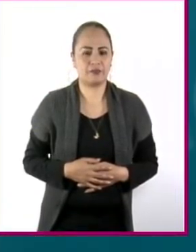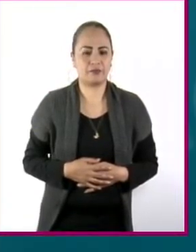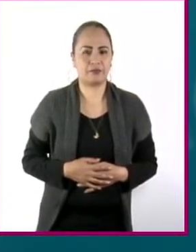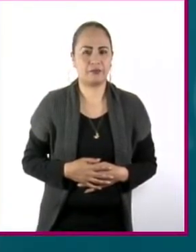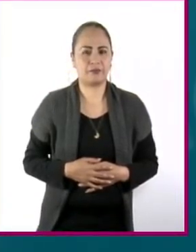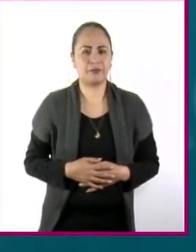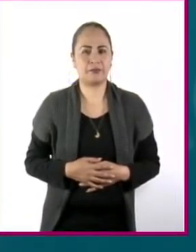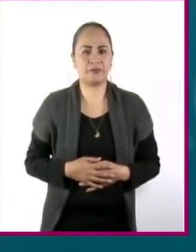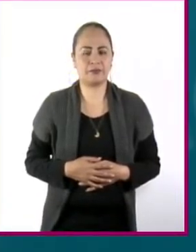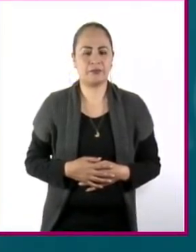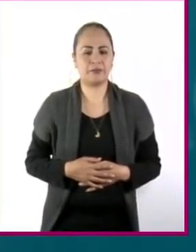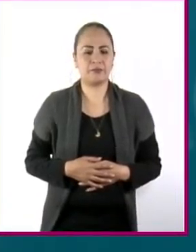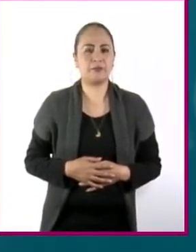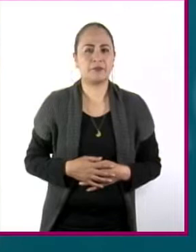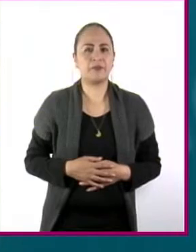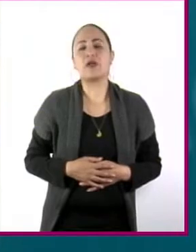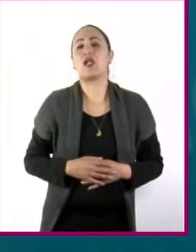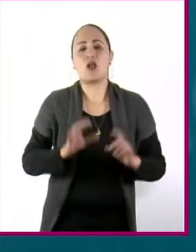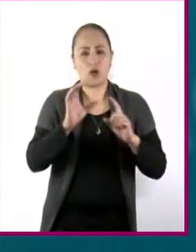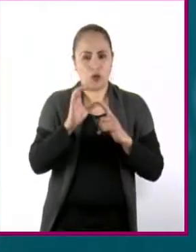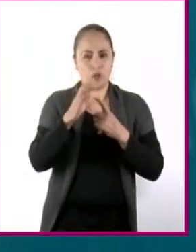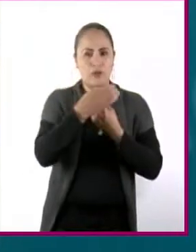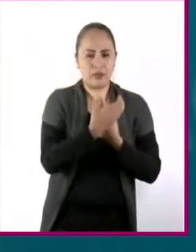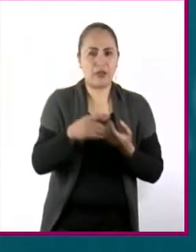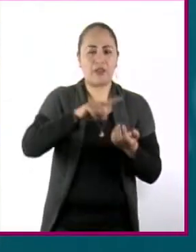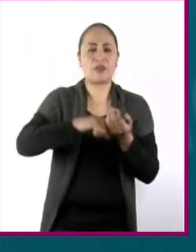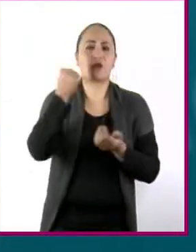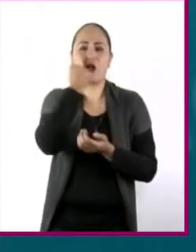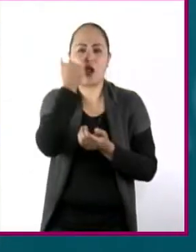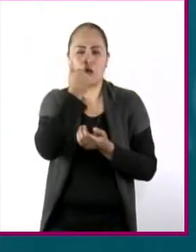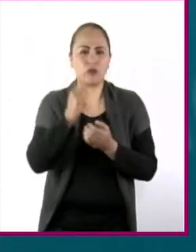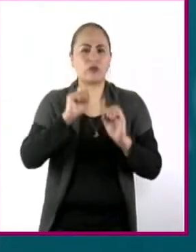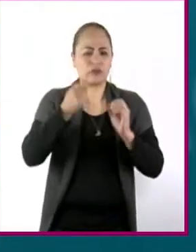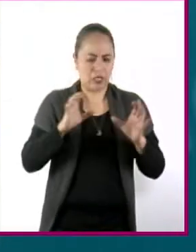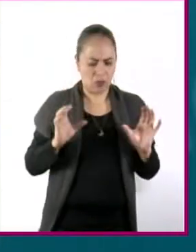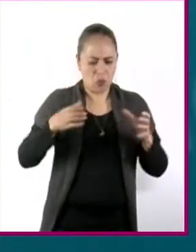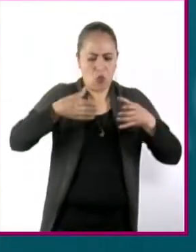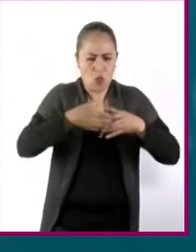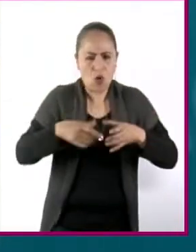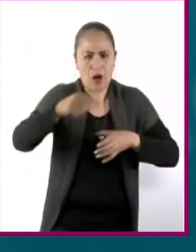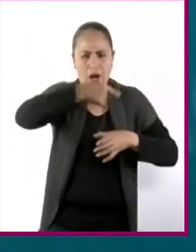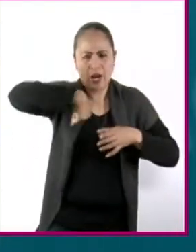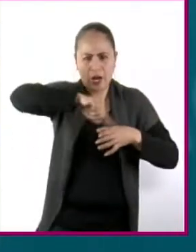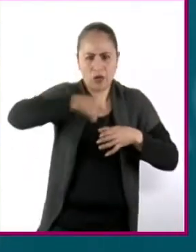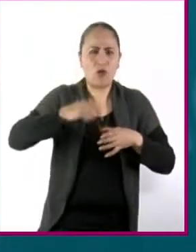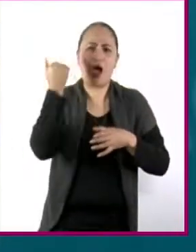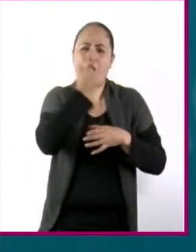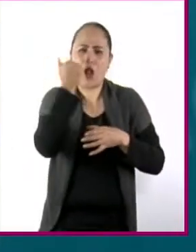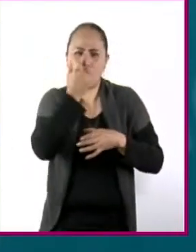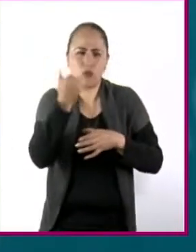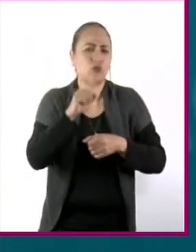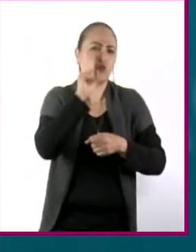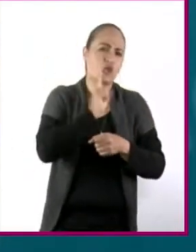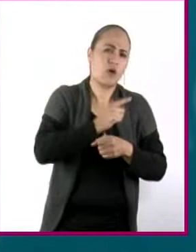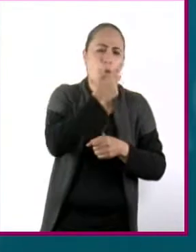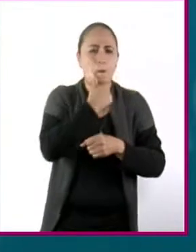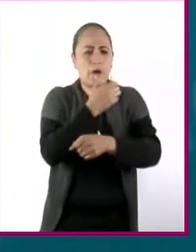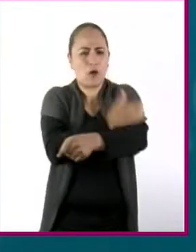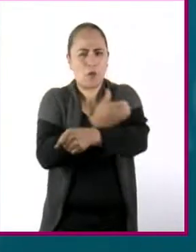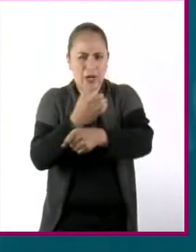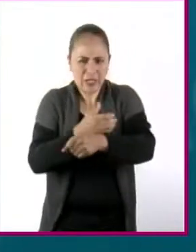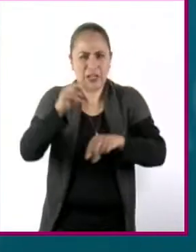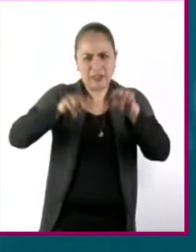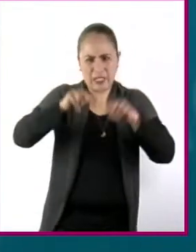El Comité Estudiantil es un grupo conformado por representantes de la comunidad estudiantil, compañeros, compañeras de un mismo